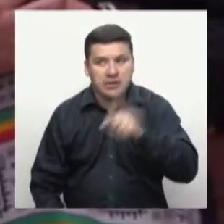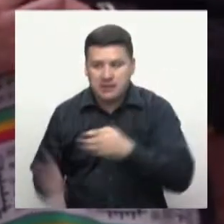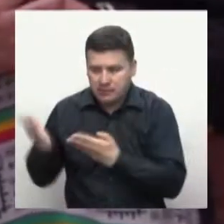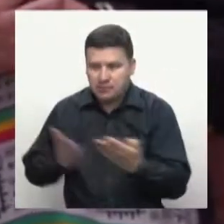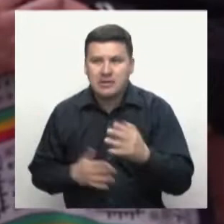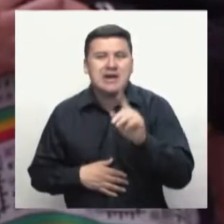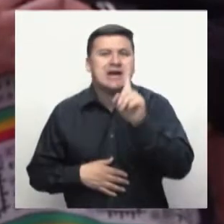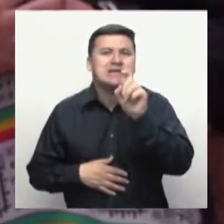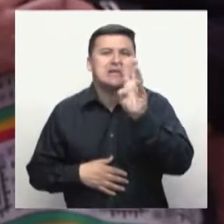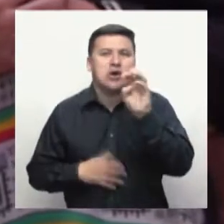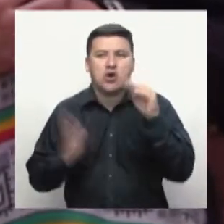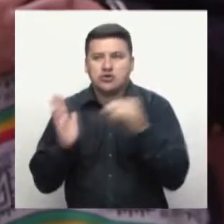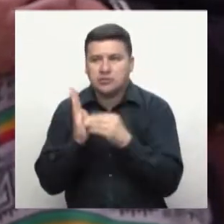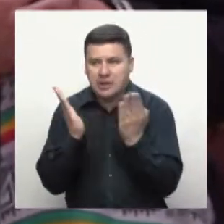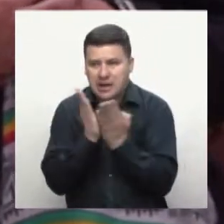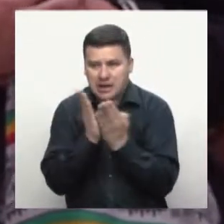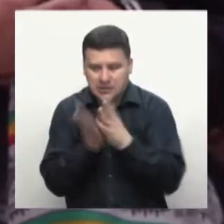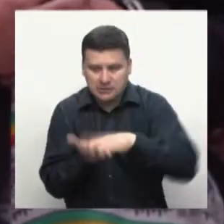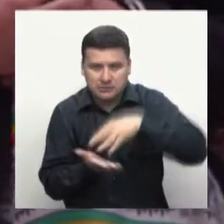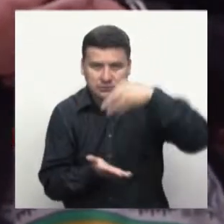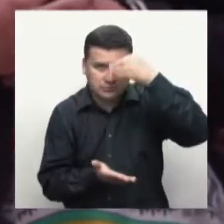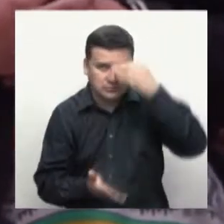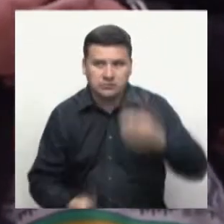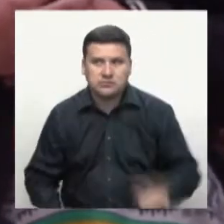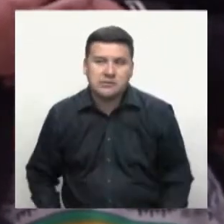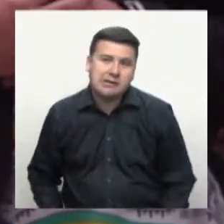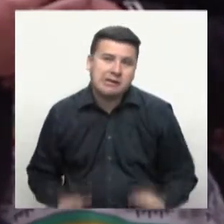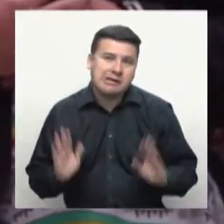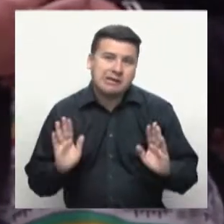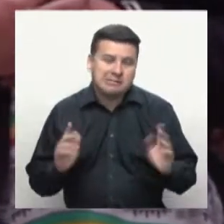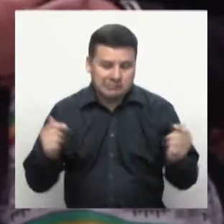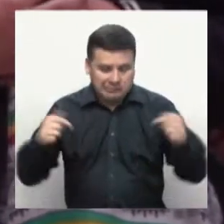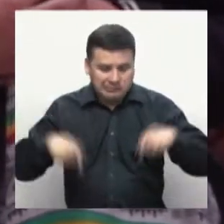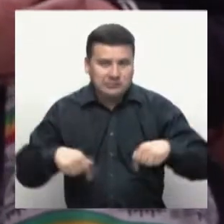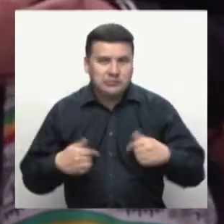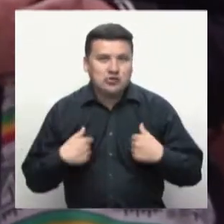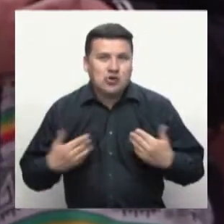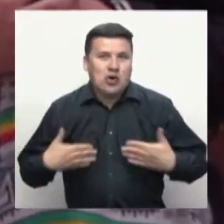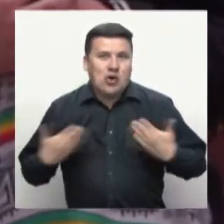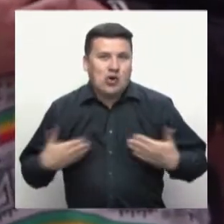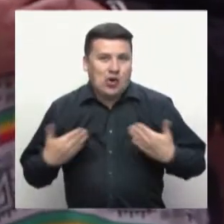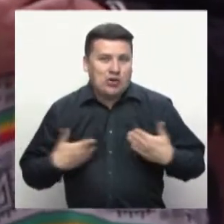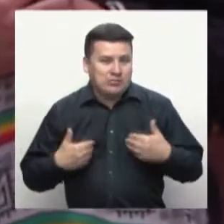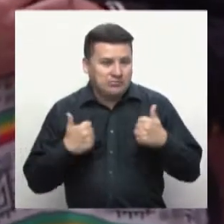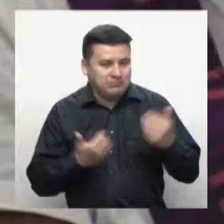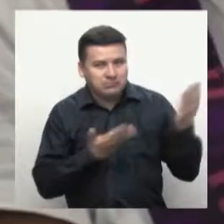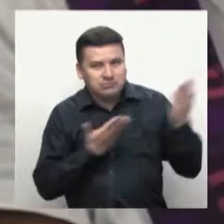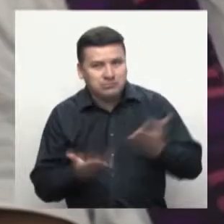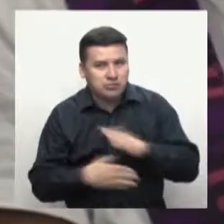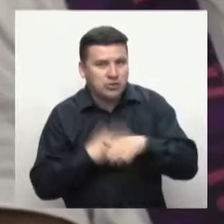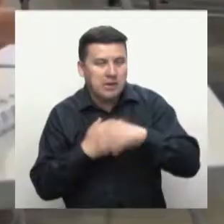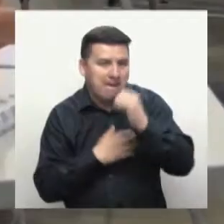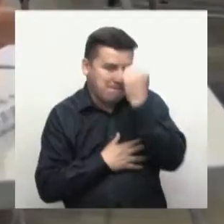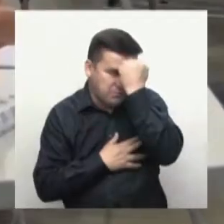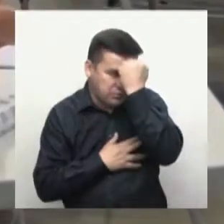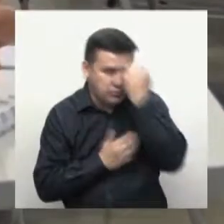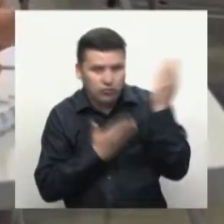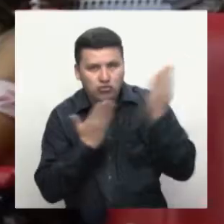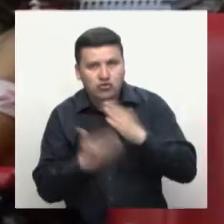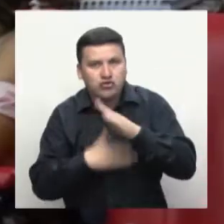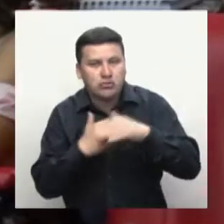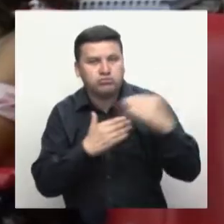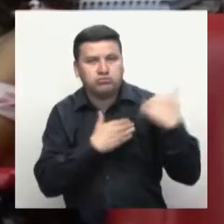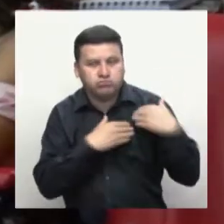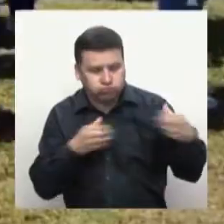contentos de recibirlos, todos los instructores, todos los funcionarios, pero sobre todo todas las familias y todos los papás y mamás que están felices de que